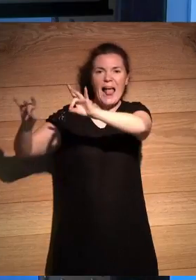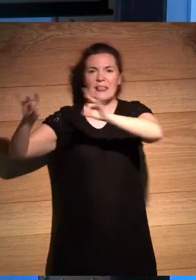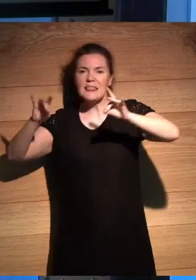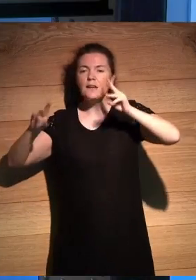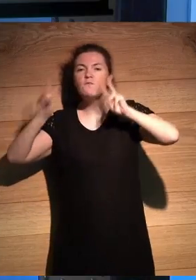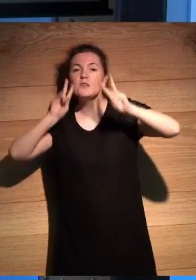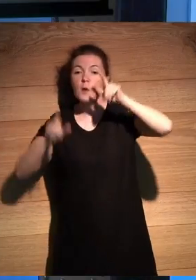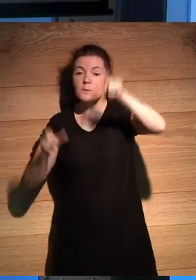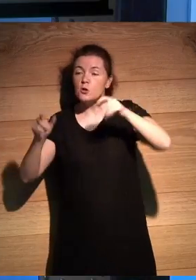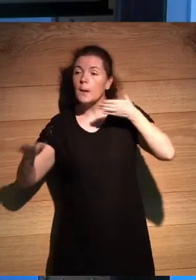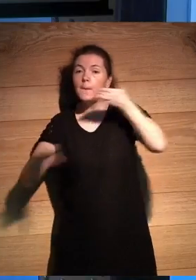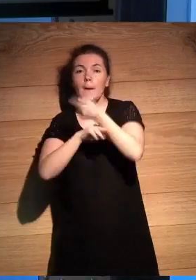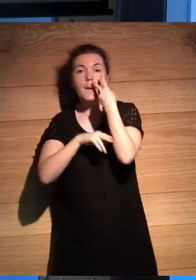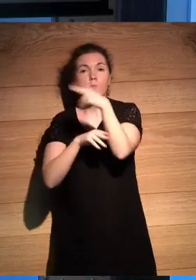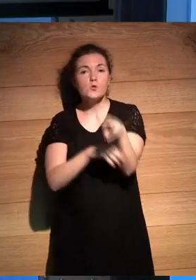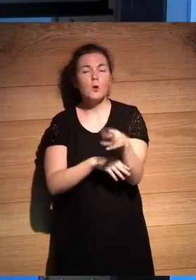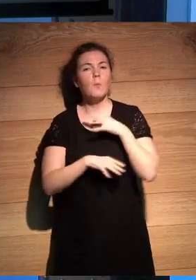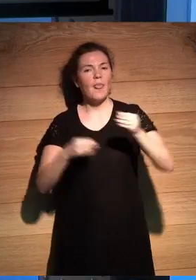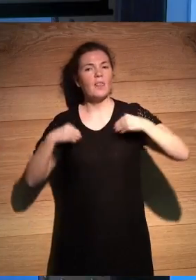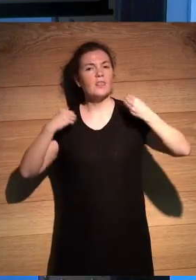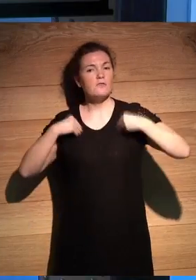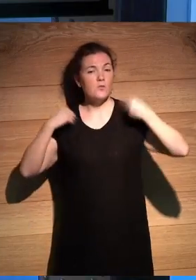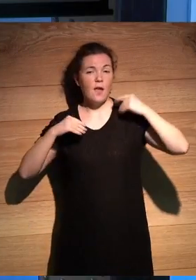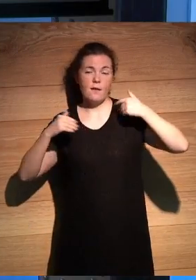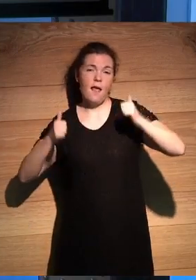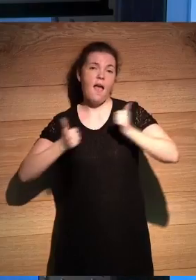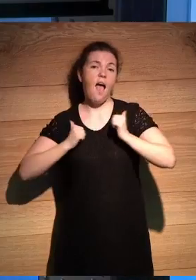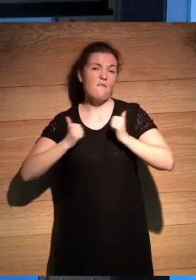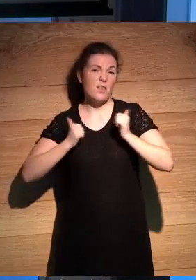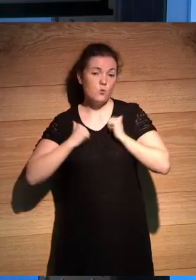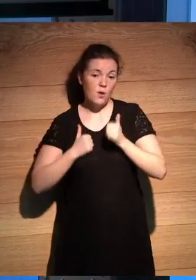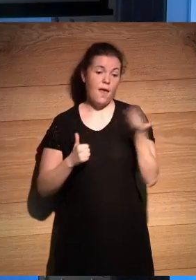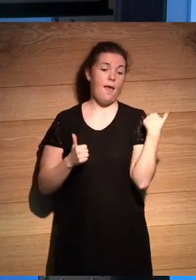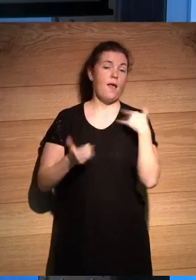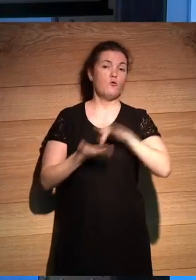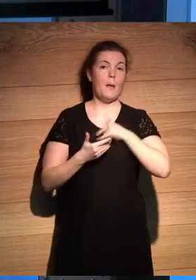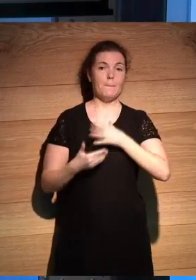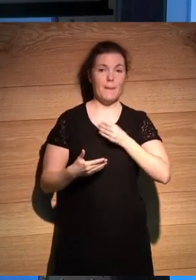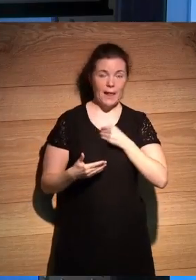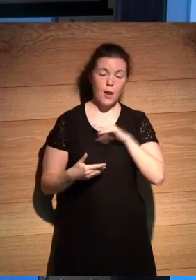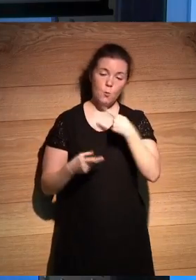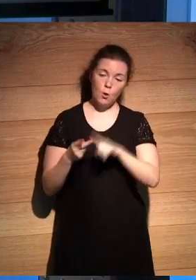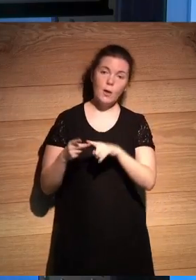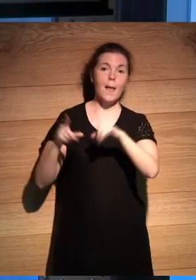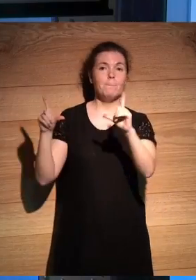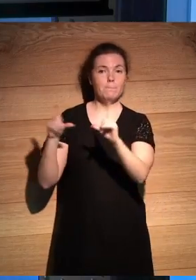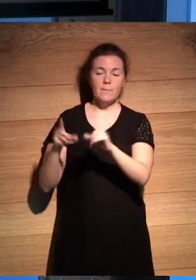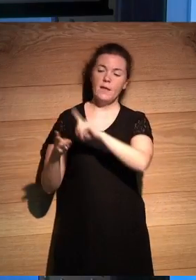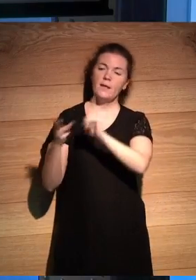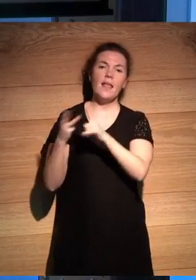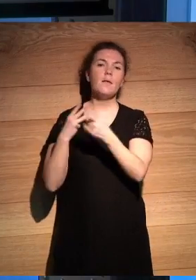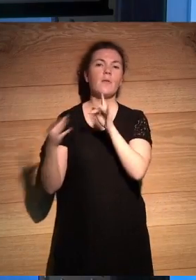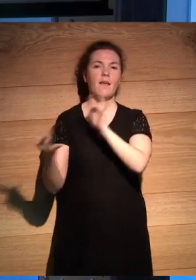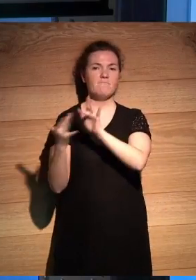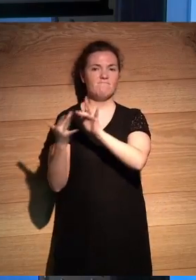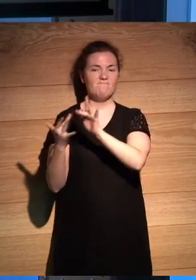que vayan puedan disfrutar de toda esta aventura que ha sido papel, que ha sido pantalla, que ahora vamos a ver que ha sido interactiva,